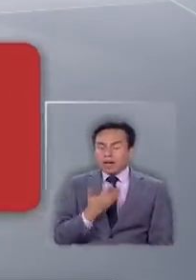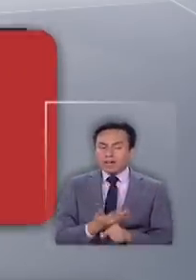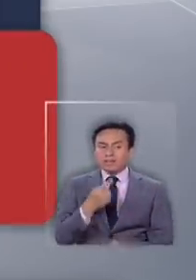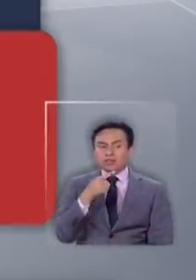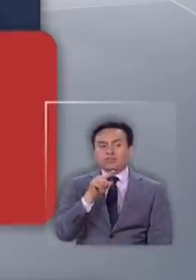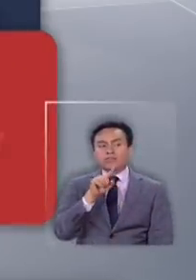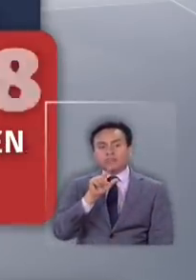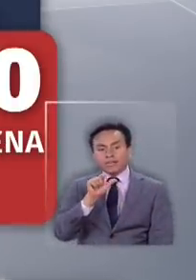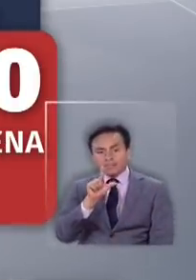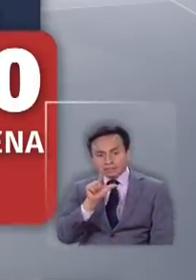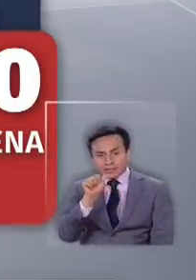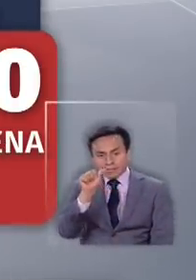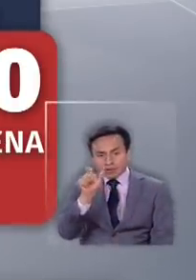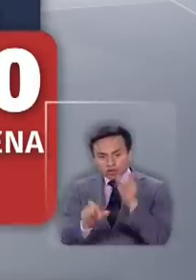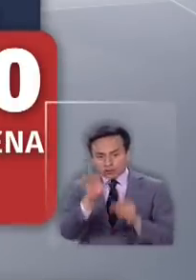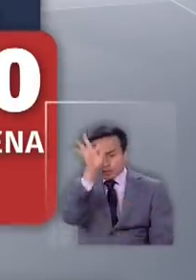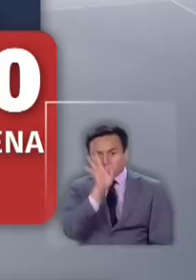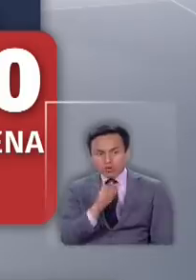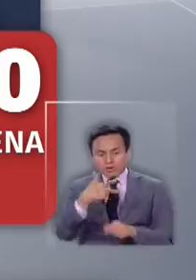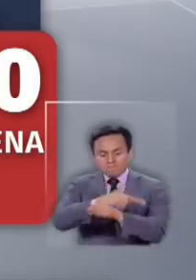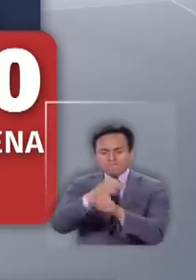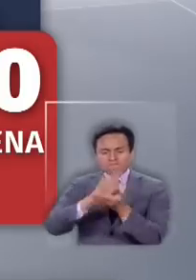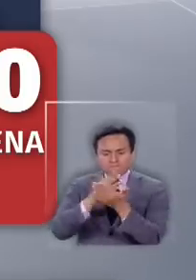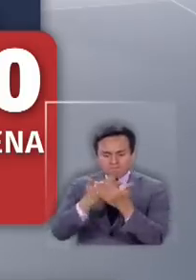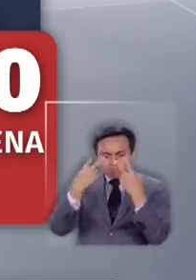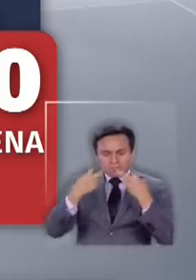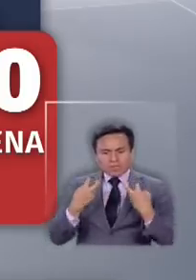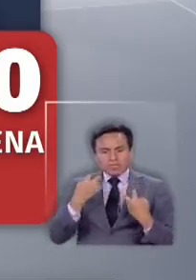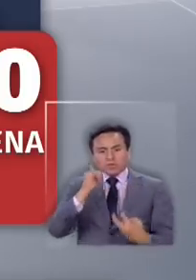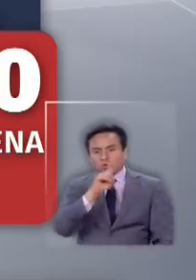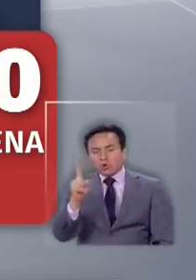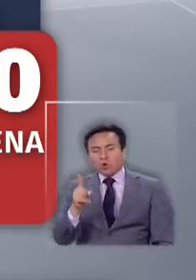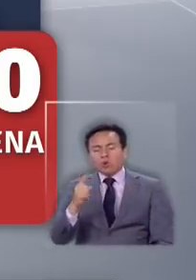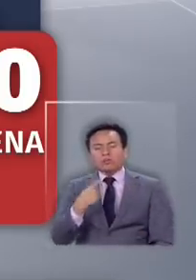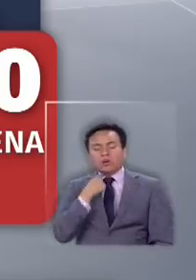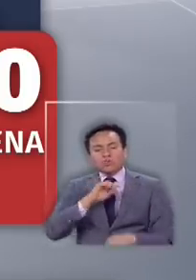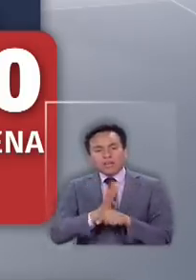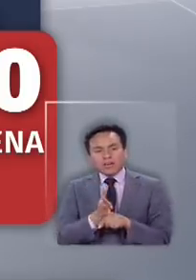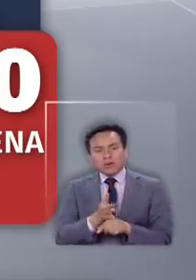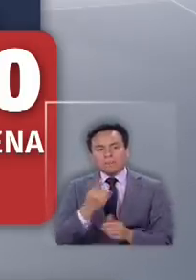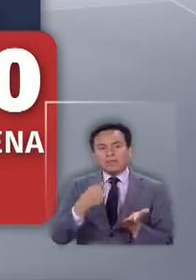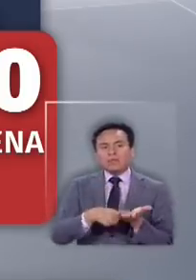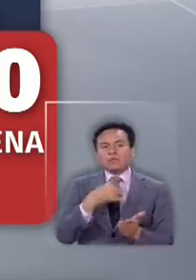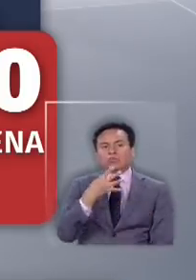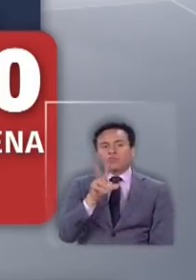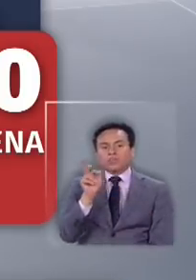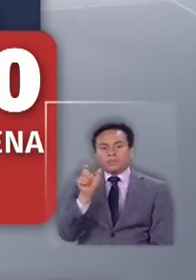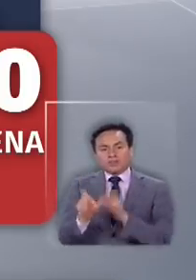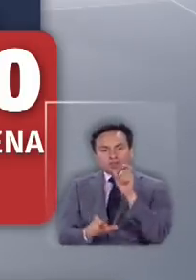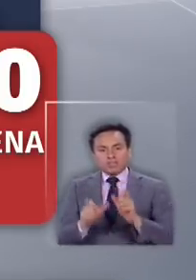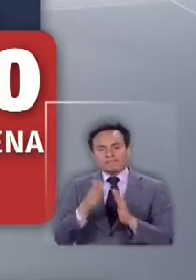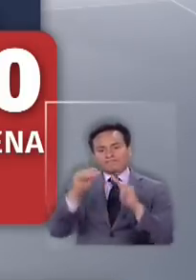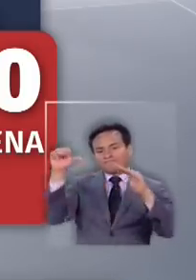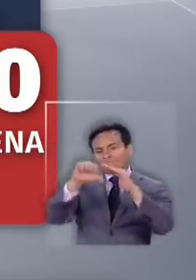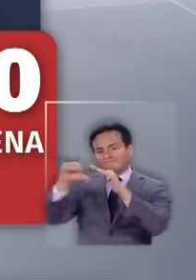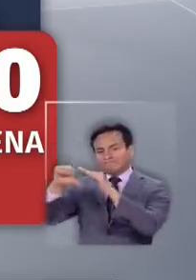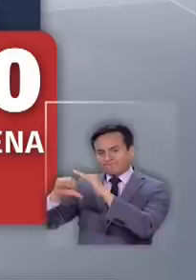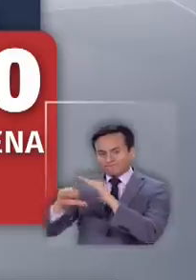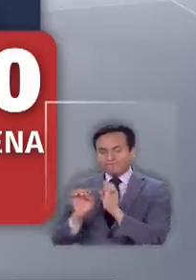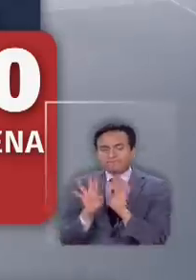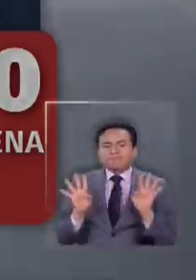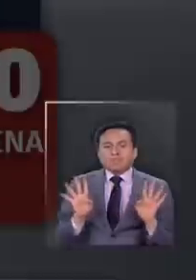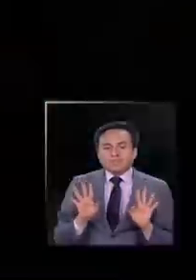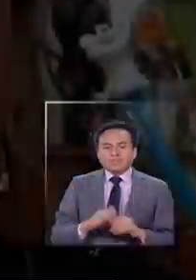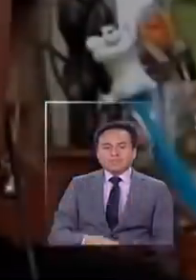hay 176 funcionarios a la espera del resultado del examen que certifique su contagio y 1480 están en cuarentena